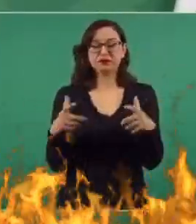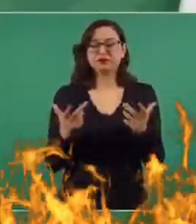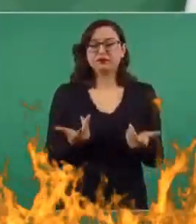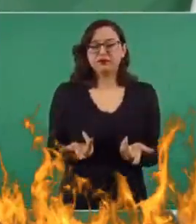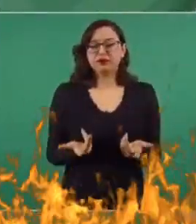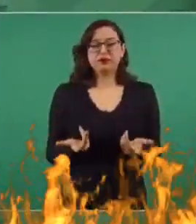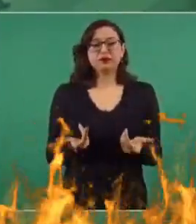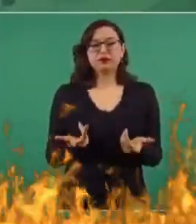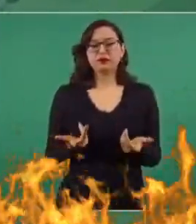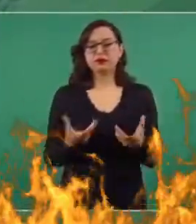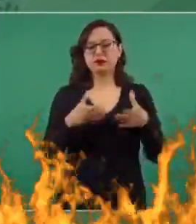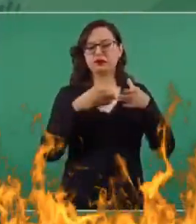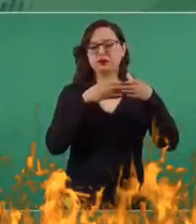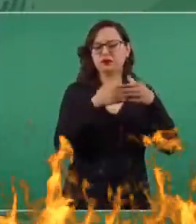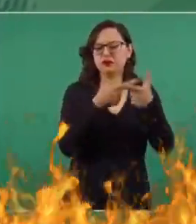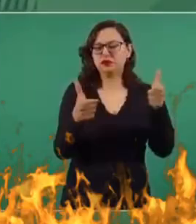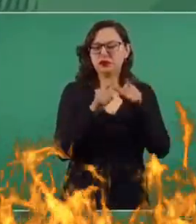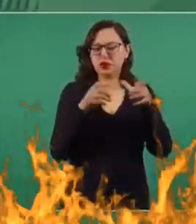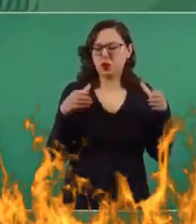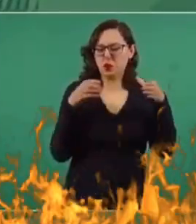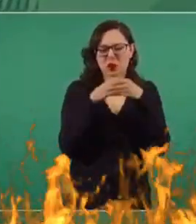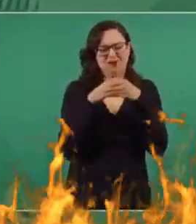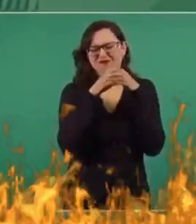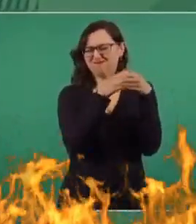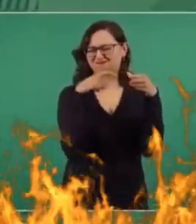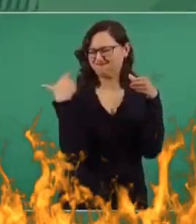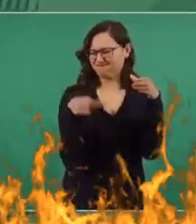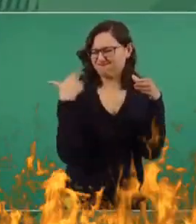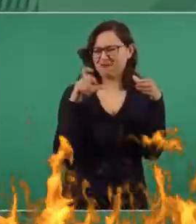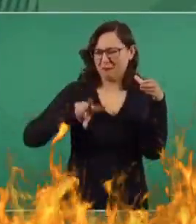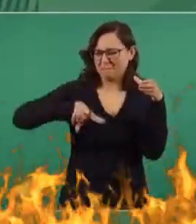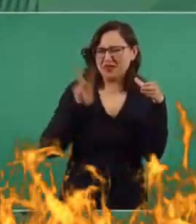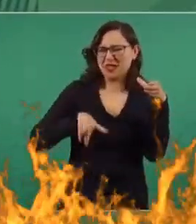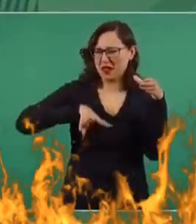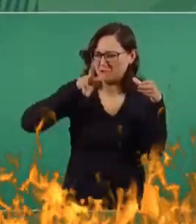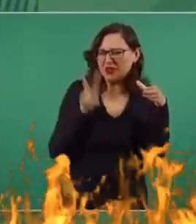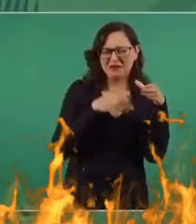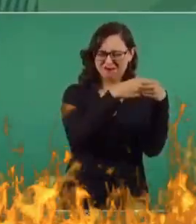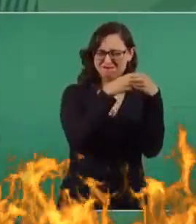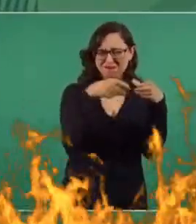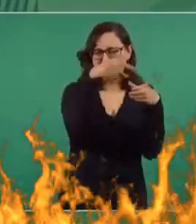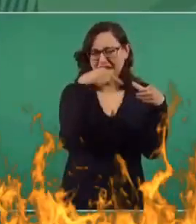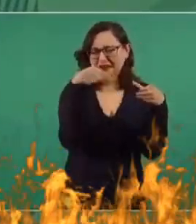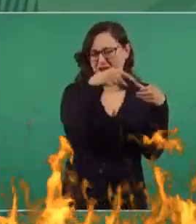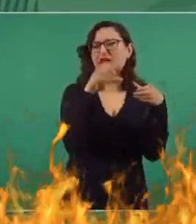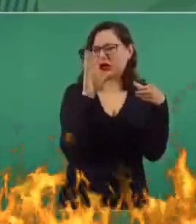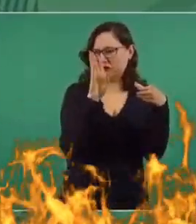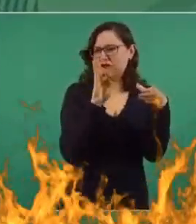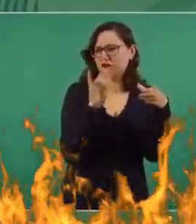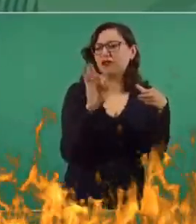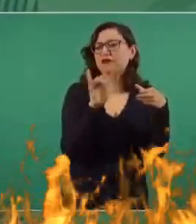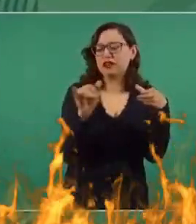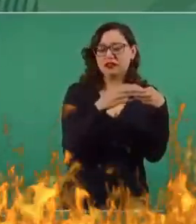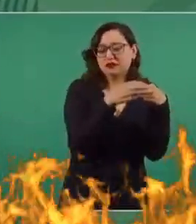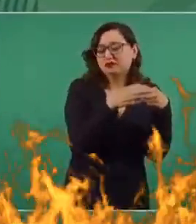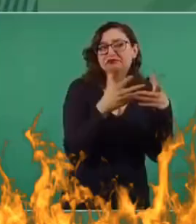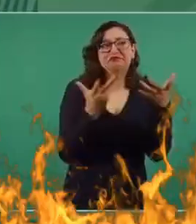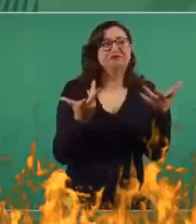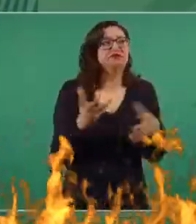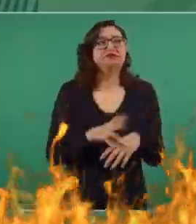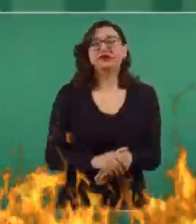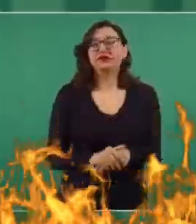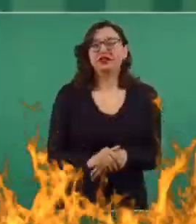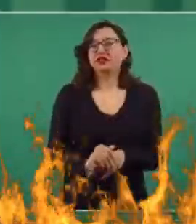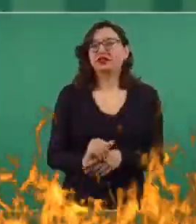de la oligarquía, de los de mero arriba. Para hacer fifí, pues se requieren